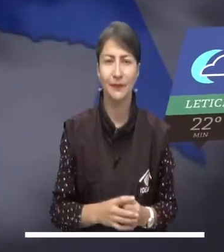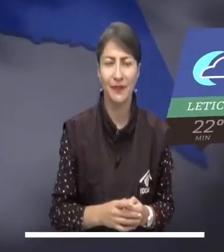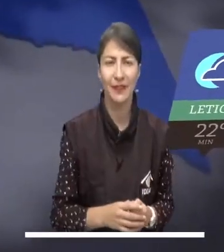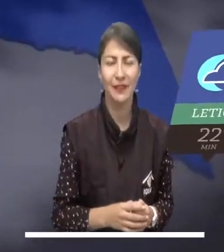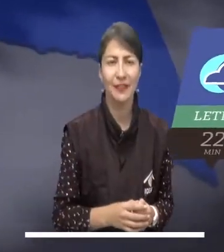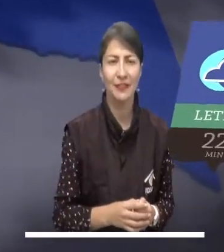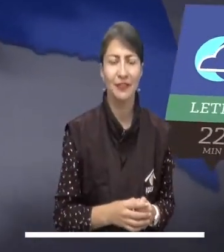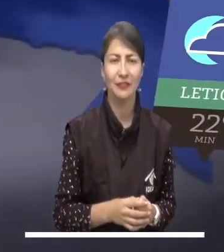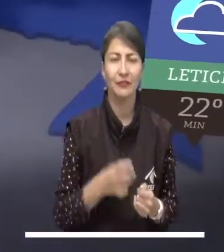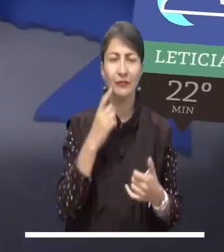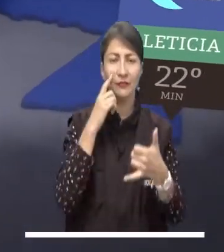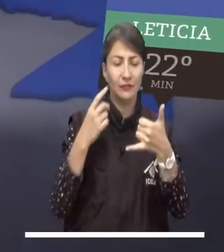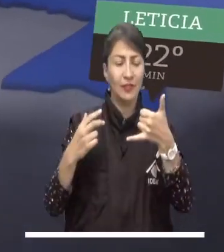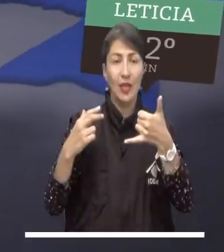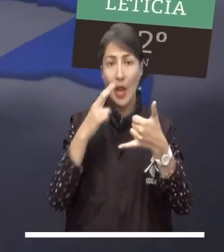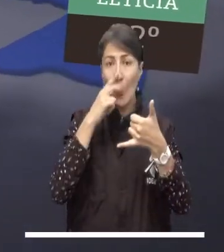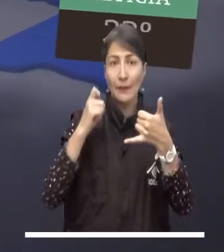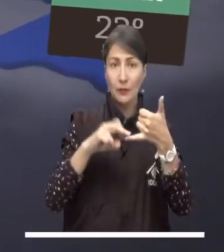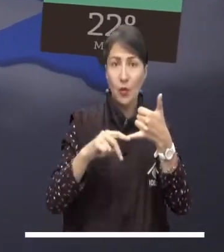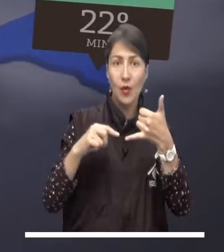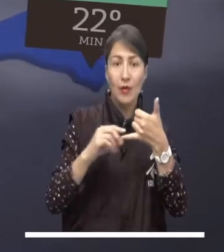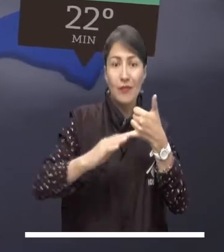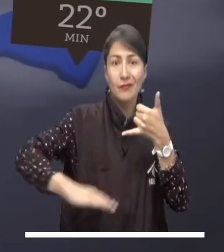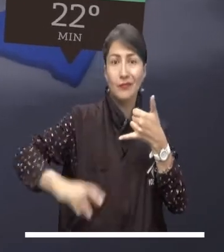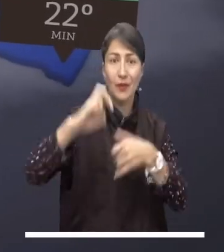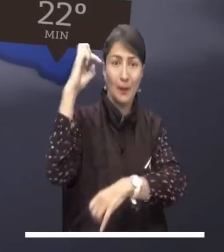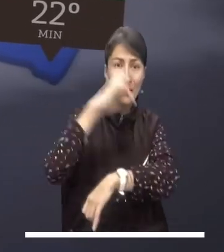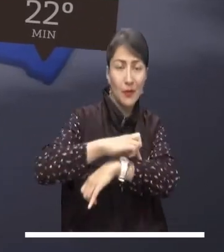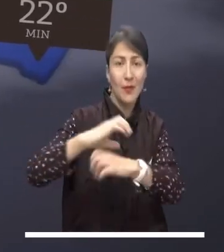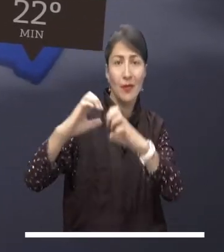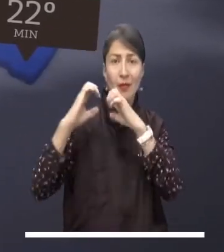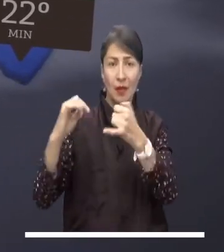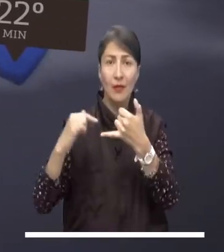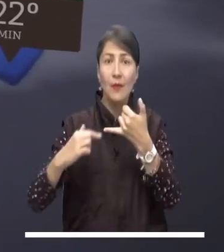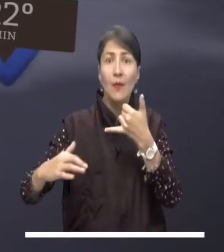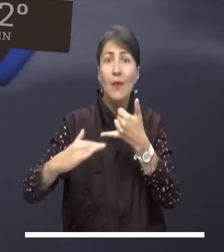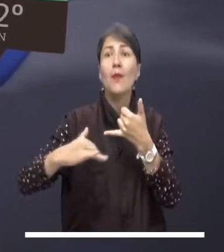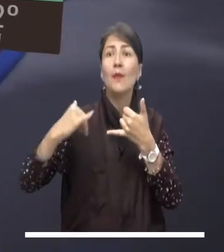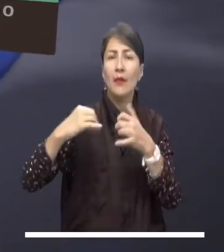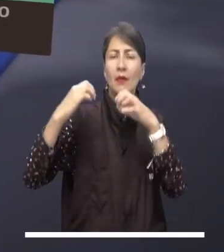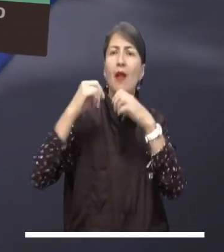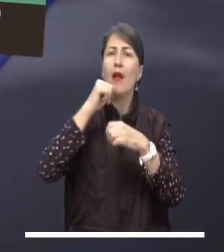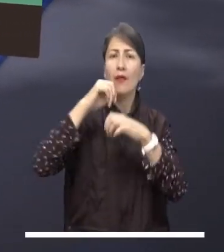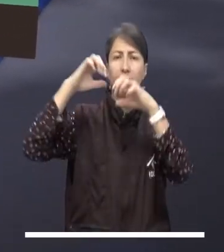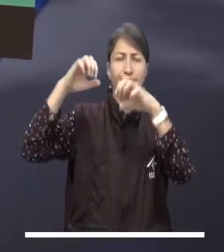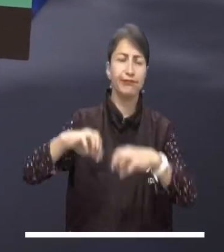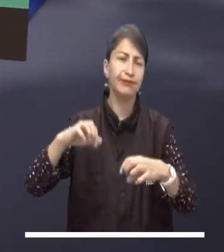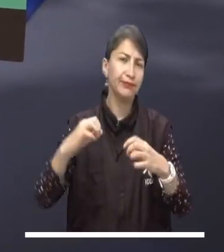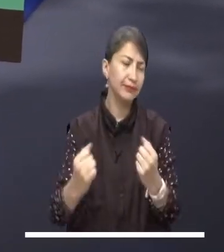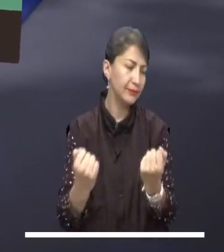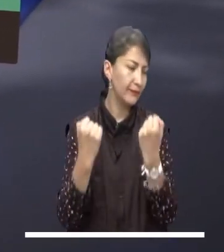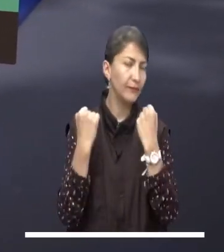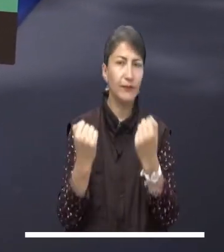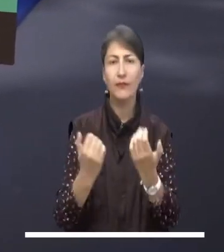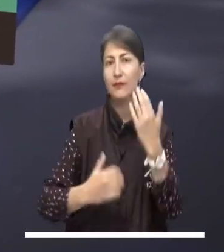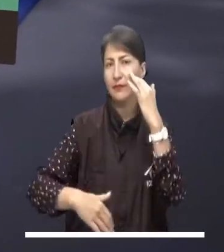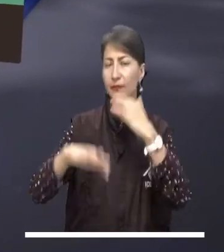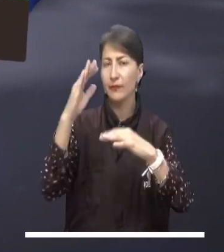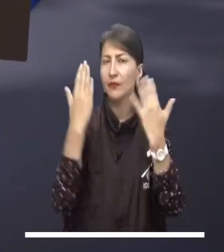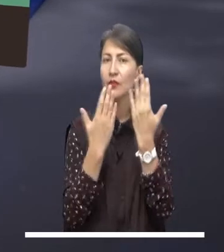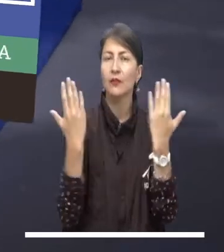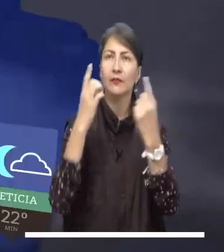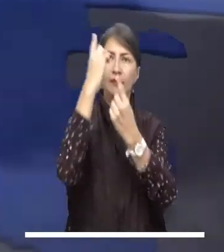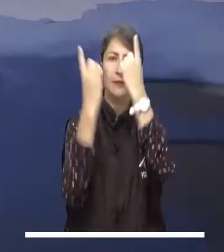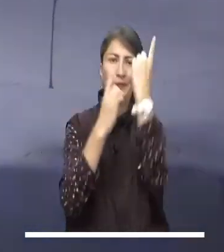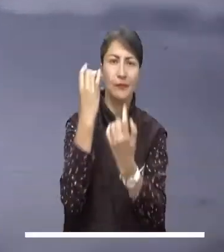El trapecio amazónico y los piedemontes de Putumayo y Caquetá seguirán recibiendo agua en amplias cantidades y no se salvan de descargas